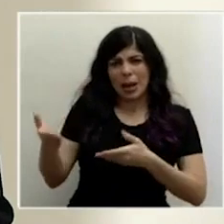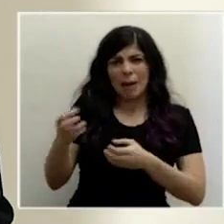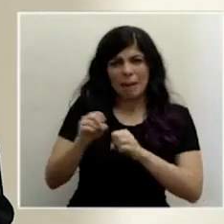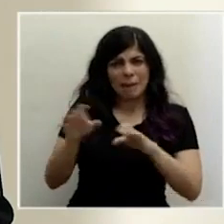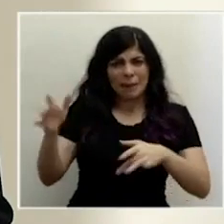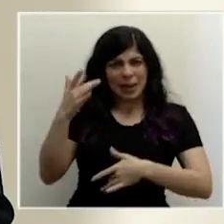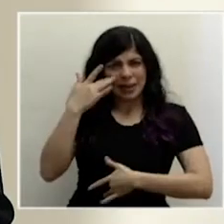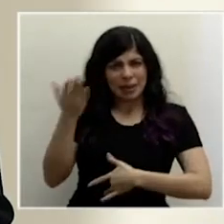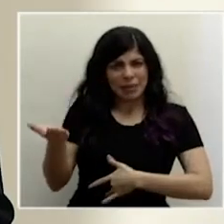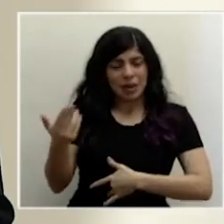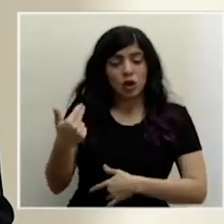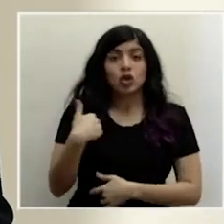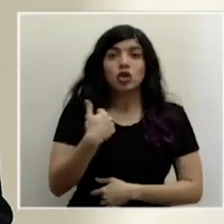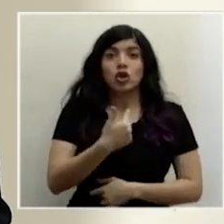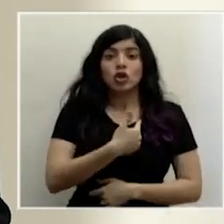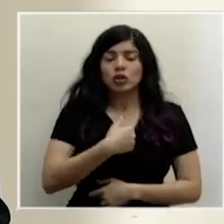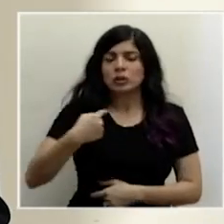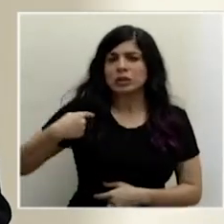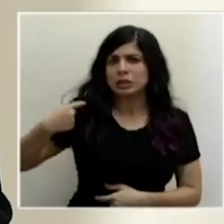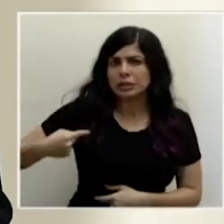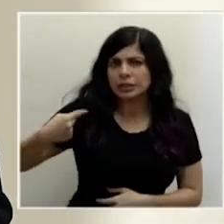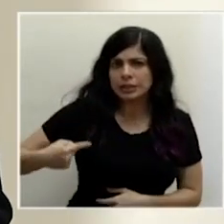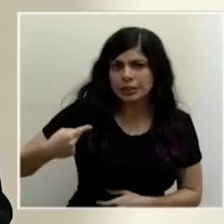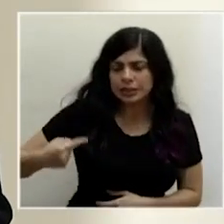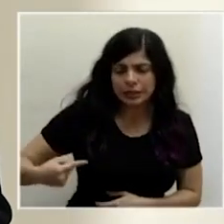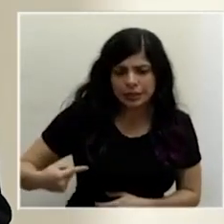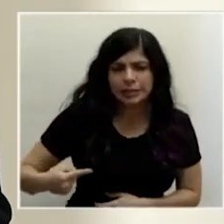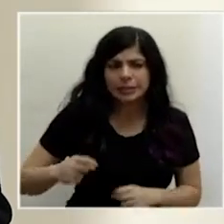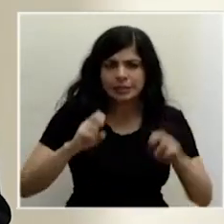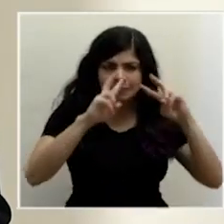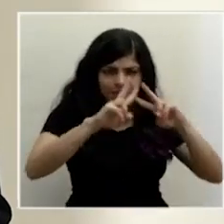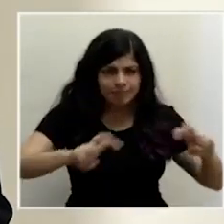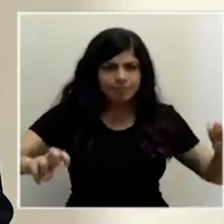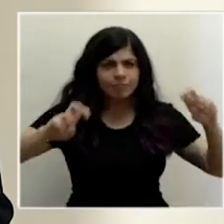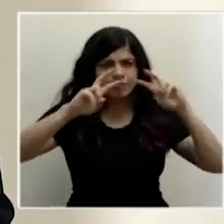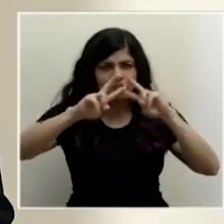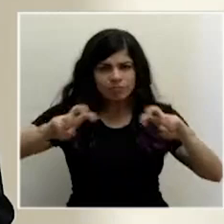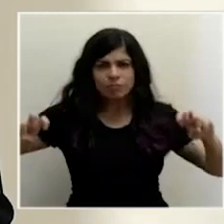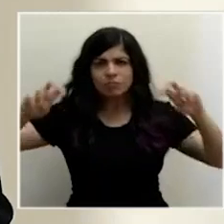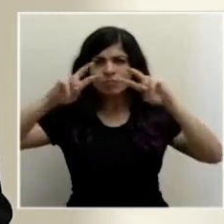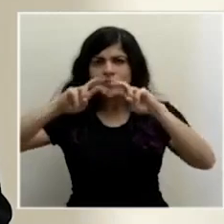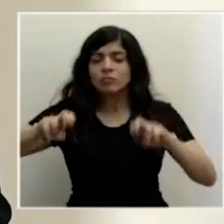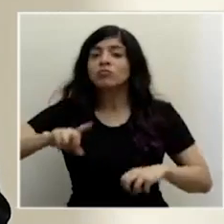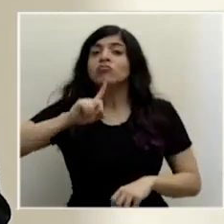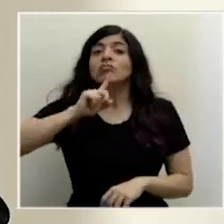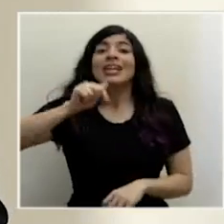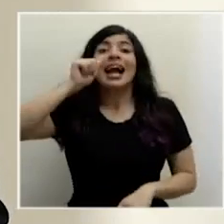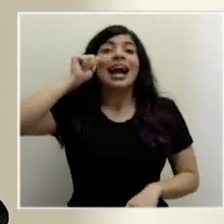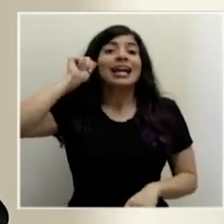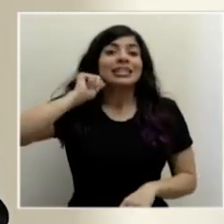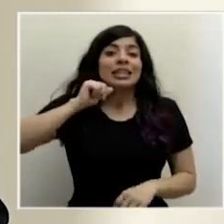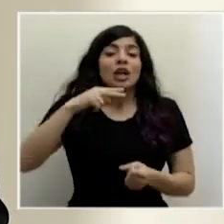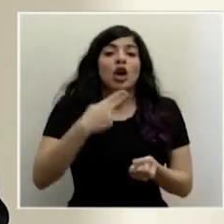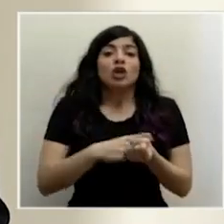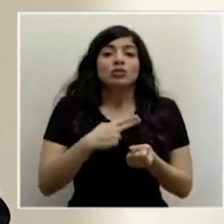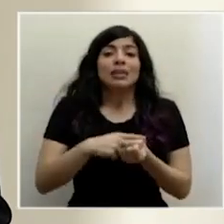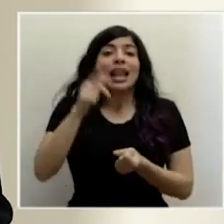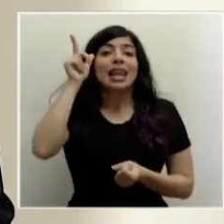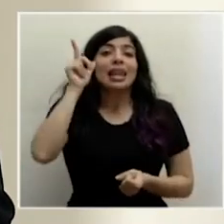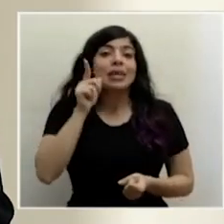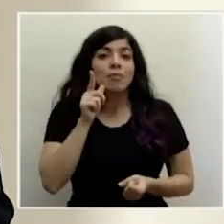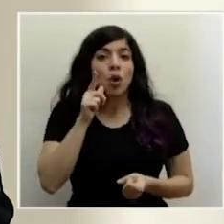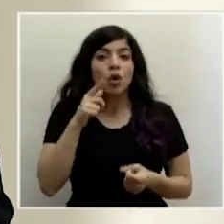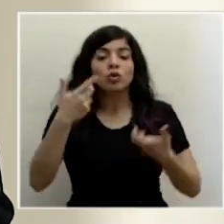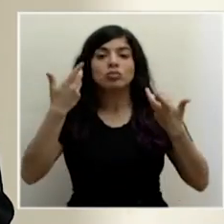nosotros estamos constantemente tamizando, revisando. De hecho, ayer en el Hospital de Limón